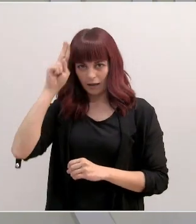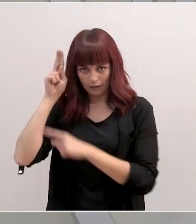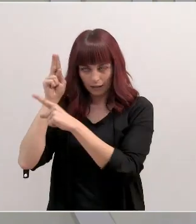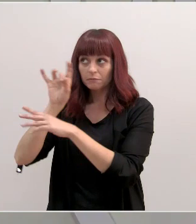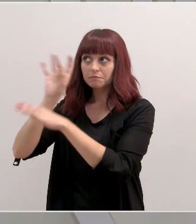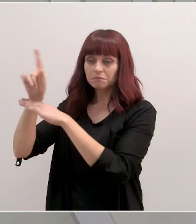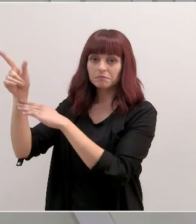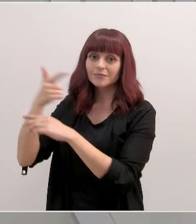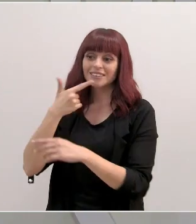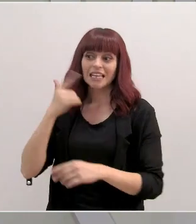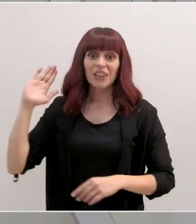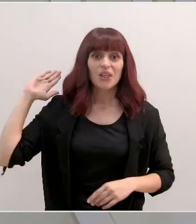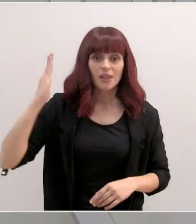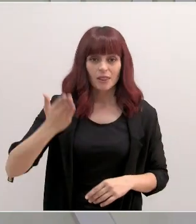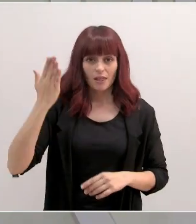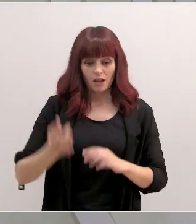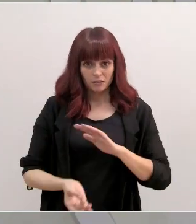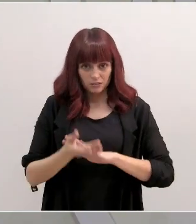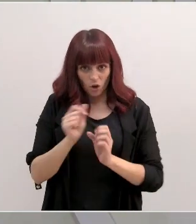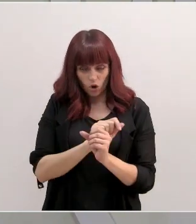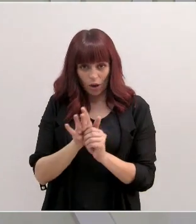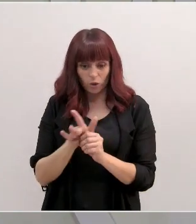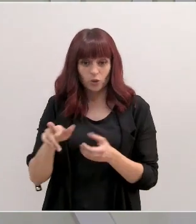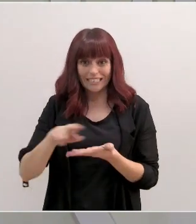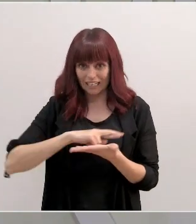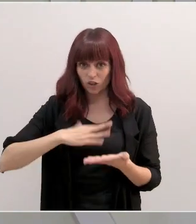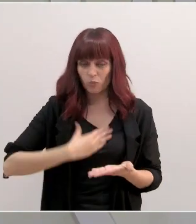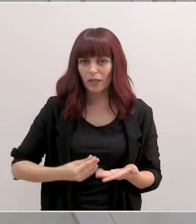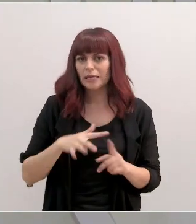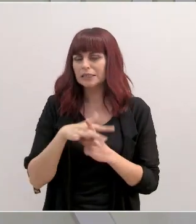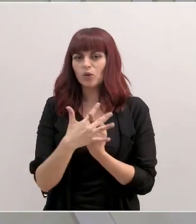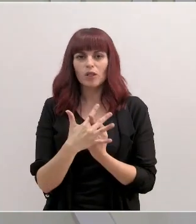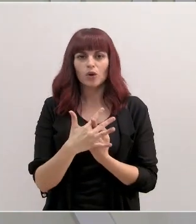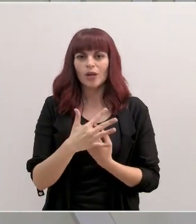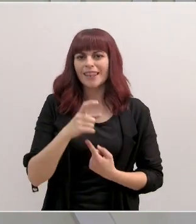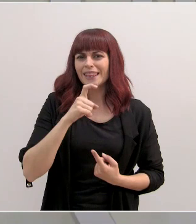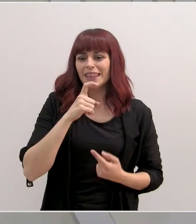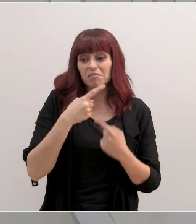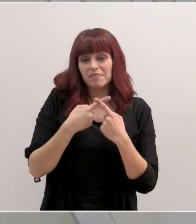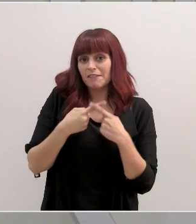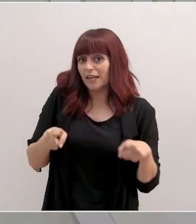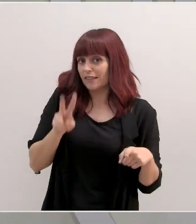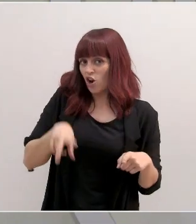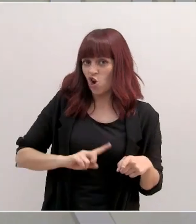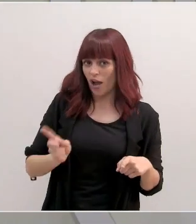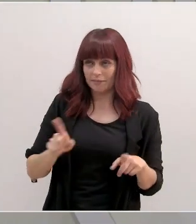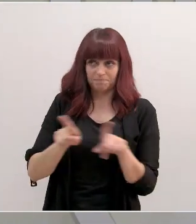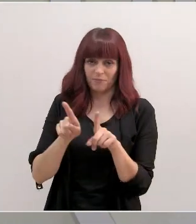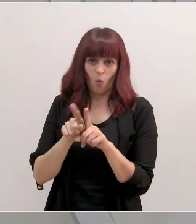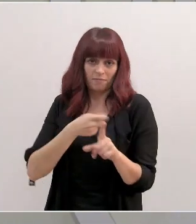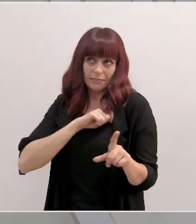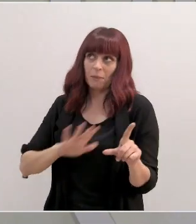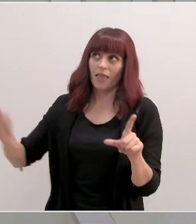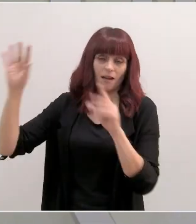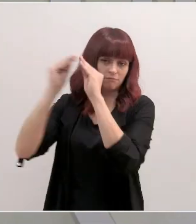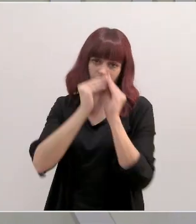En cuanto a la incidencia de esta variante en los municipios de la región, la situación no es muy diferente a lo que sucede en el resto de